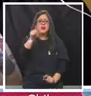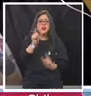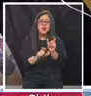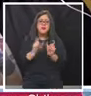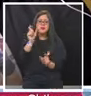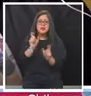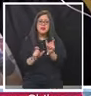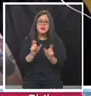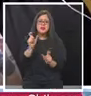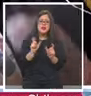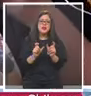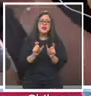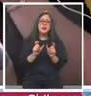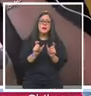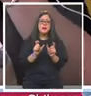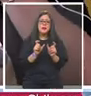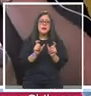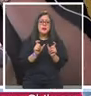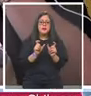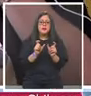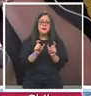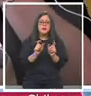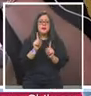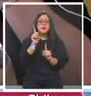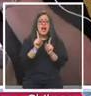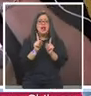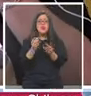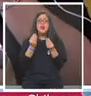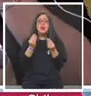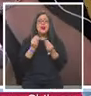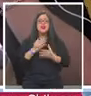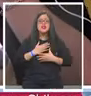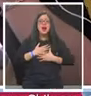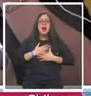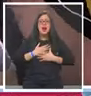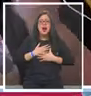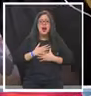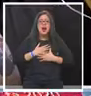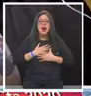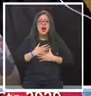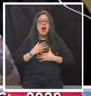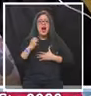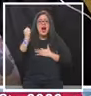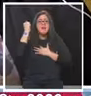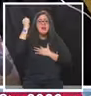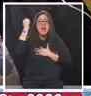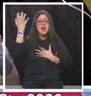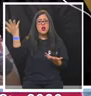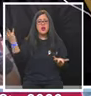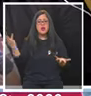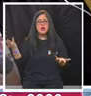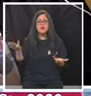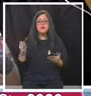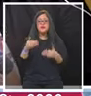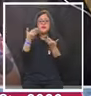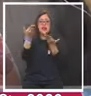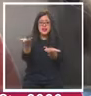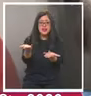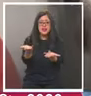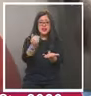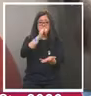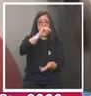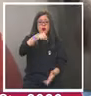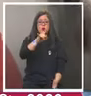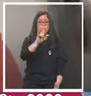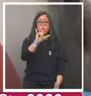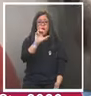algo le pasa a mi héroe. Pues especialmente para ti, Julia, para que te sirva